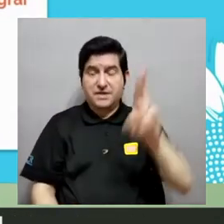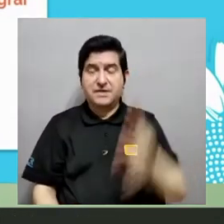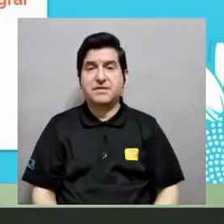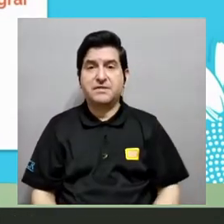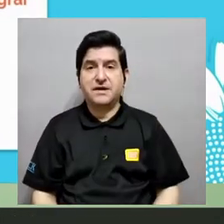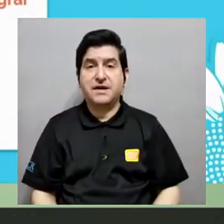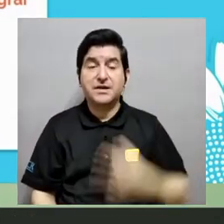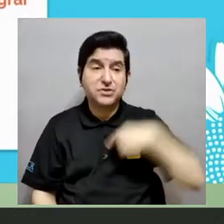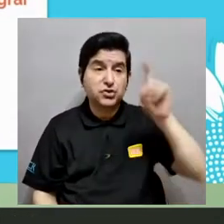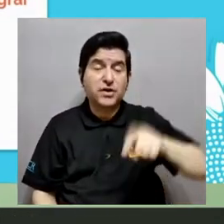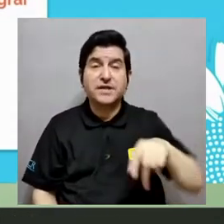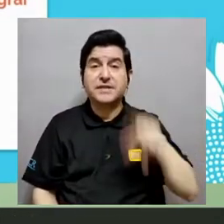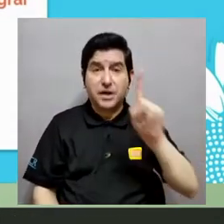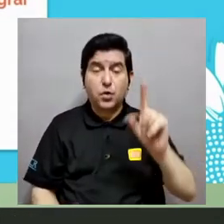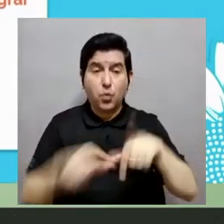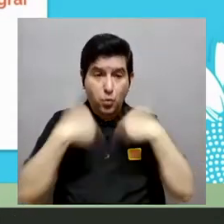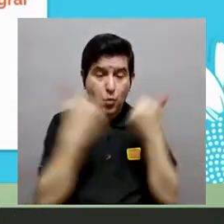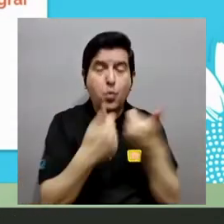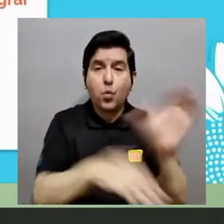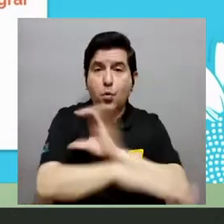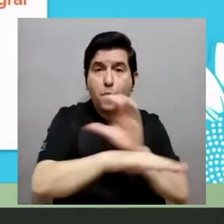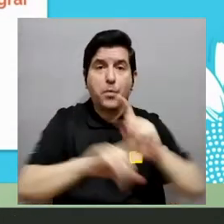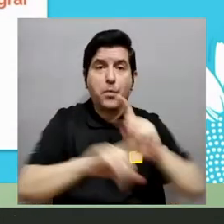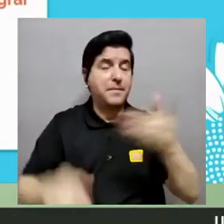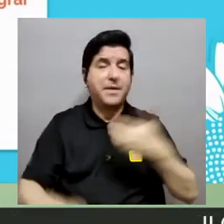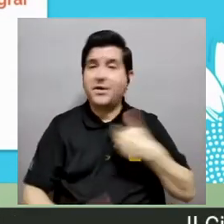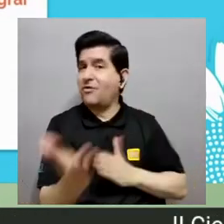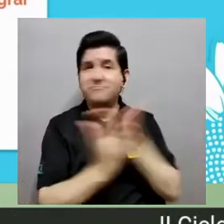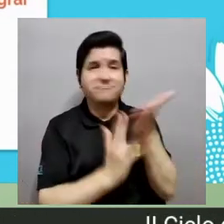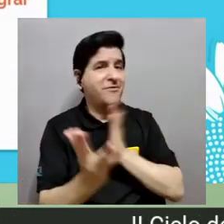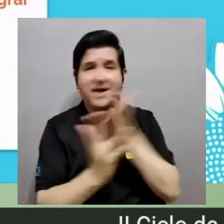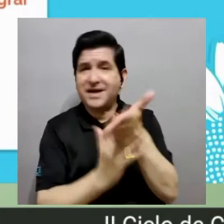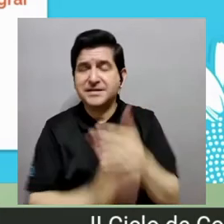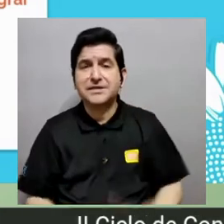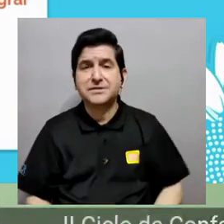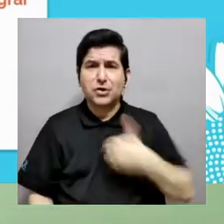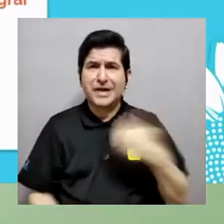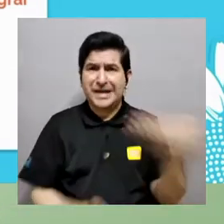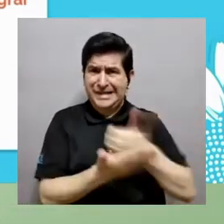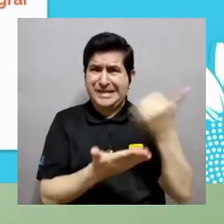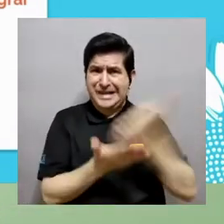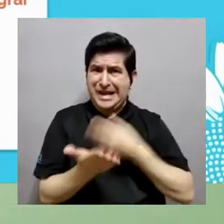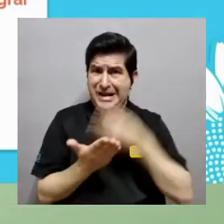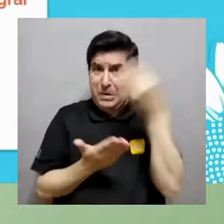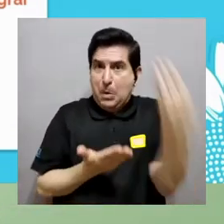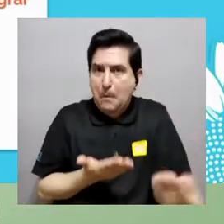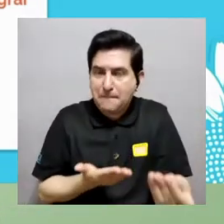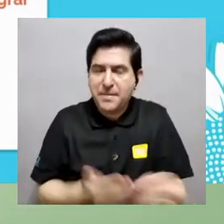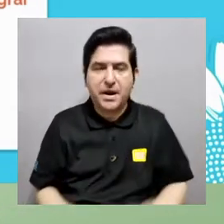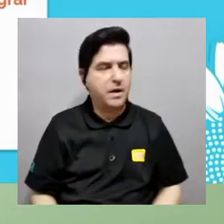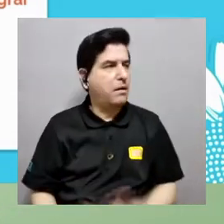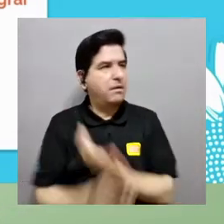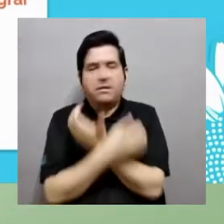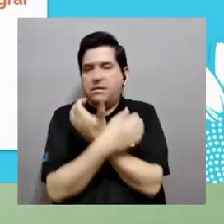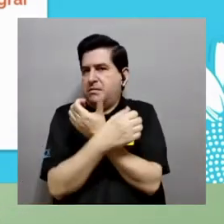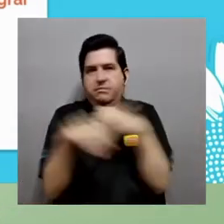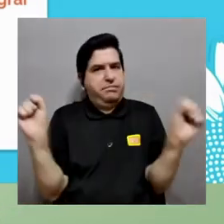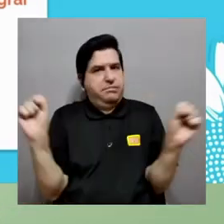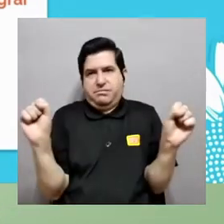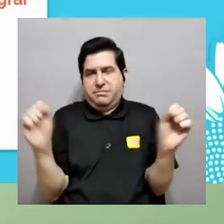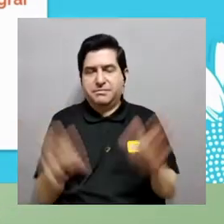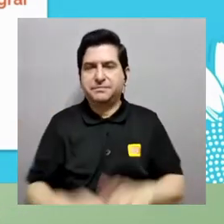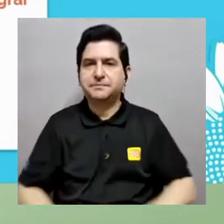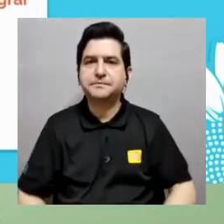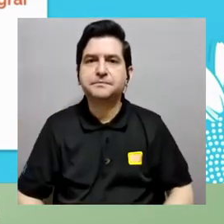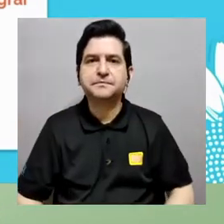puesto que muchas veces así me pasó cuando yo regresé a hacer del doctorado necesitaba un clúster y pues simplemente no tenía acceso a ninguno y conseguir